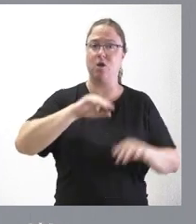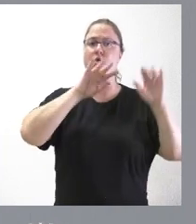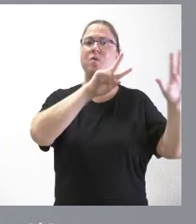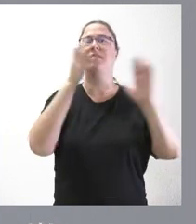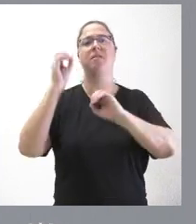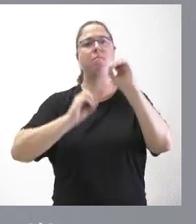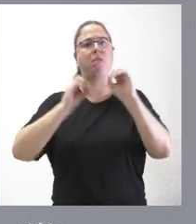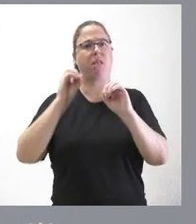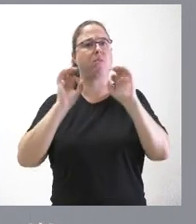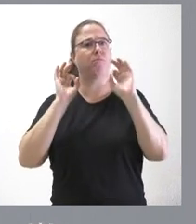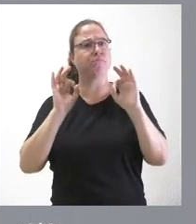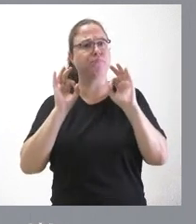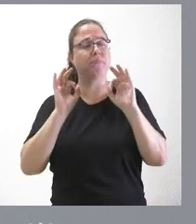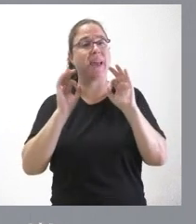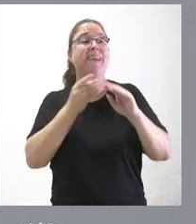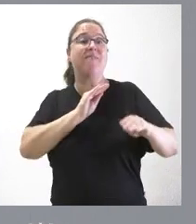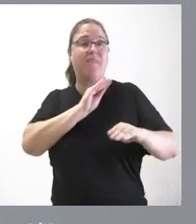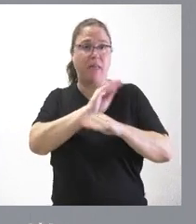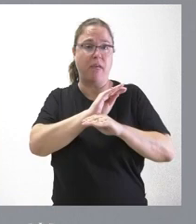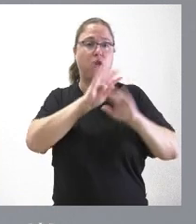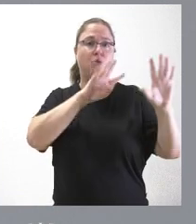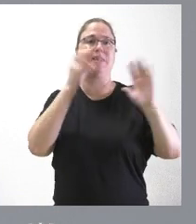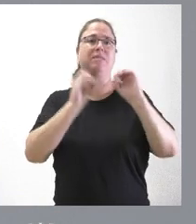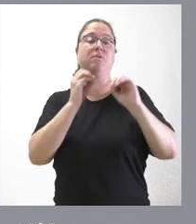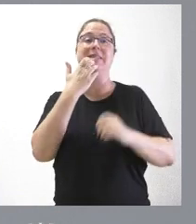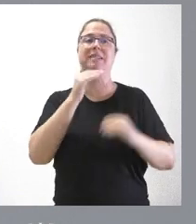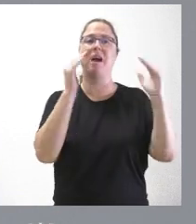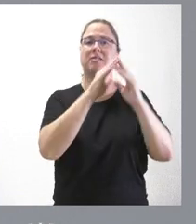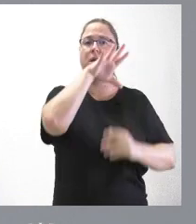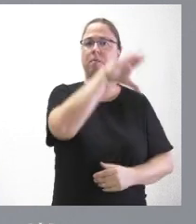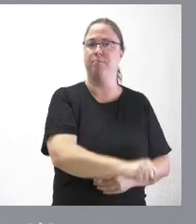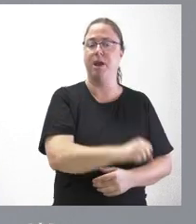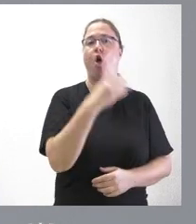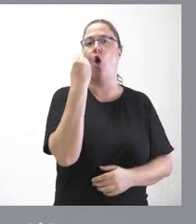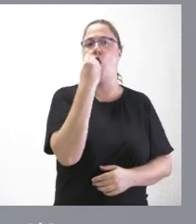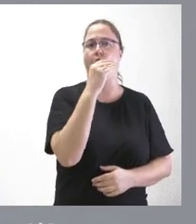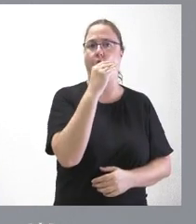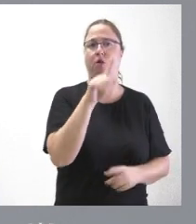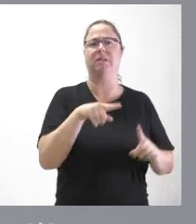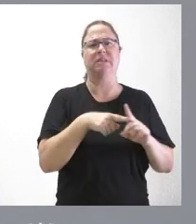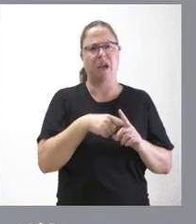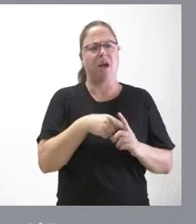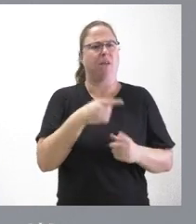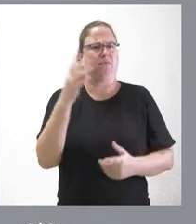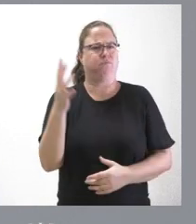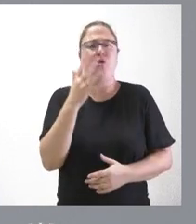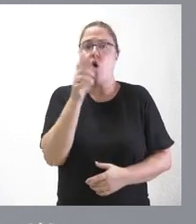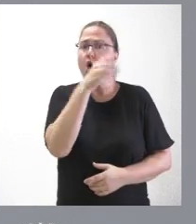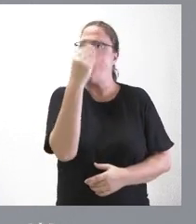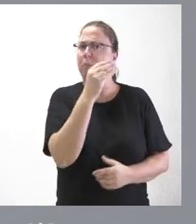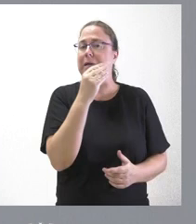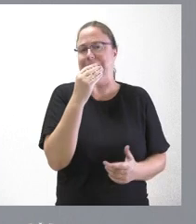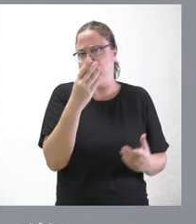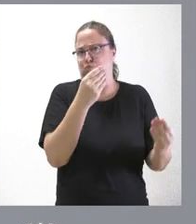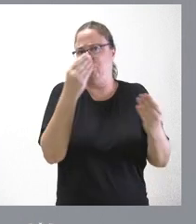% de financiación en la compra de la vivienda por parte de los jóvenes. Son ya muchas decenas de jóvenes los que se están